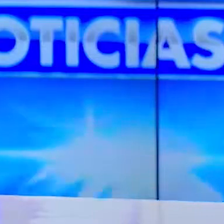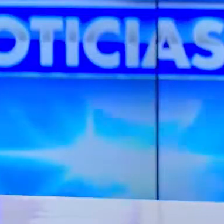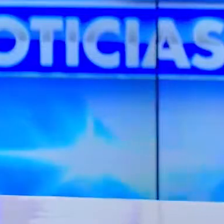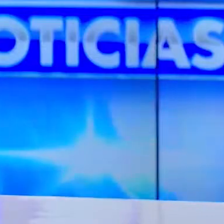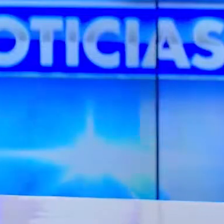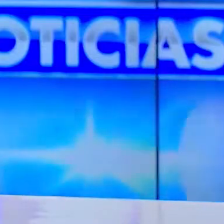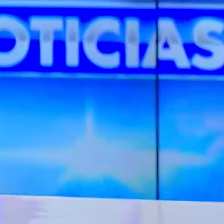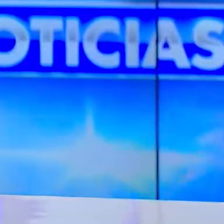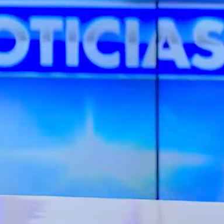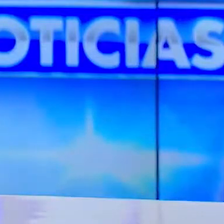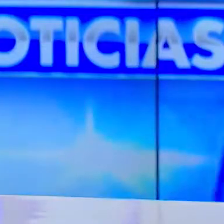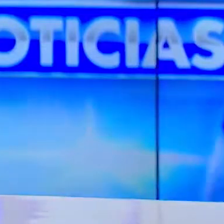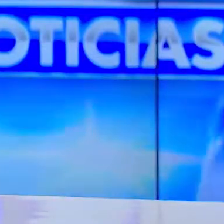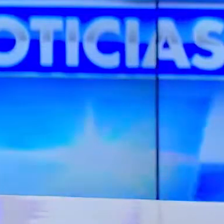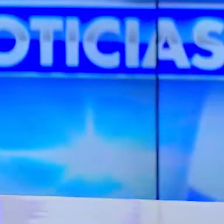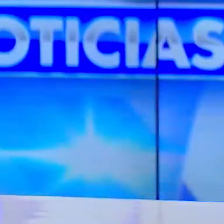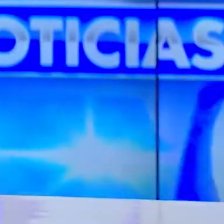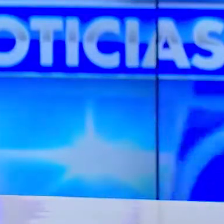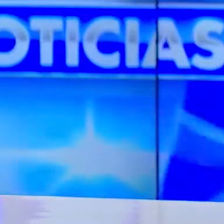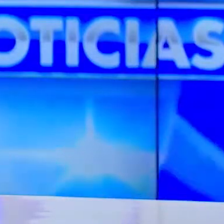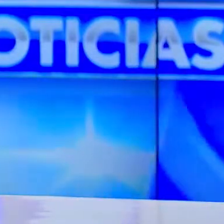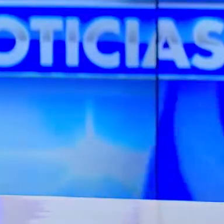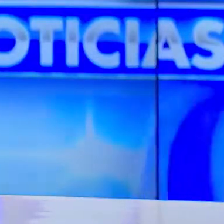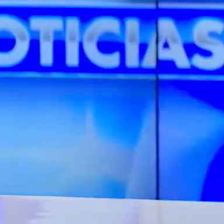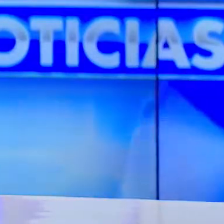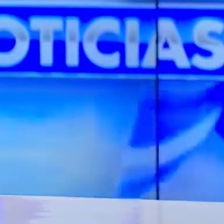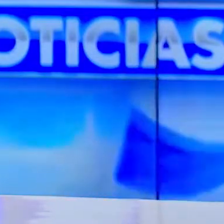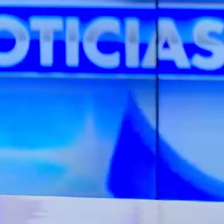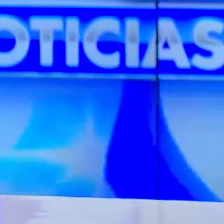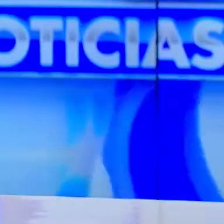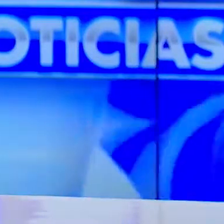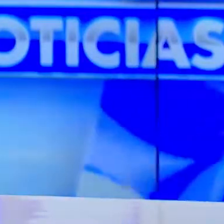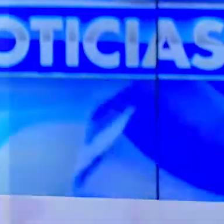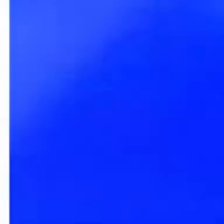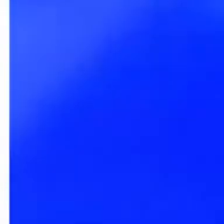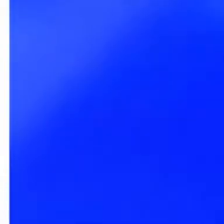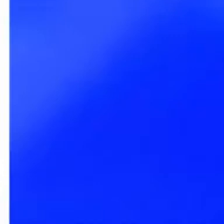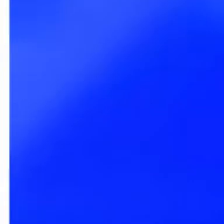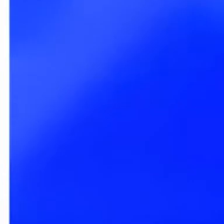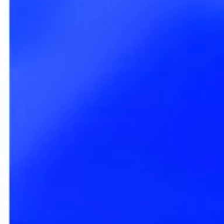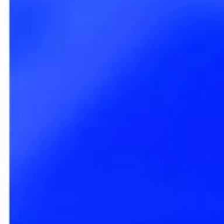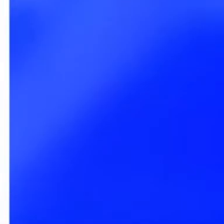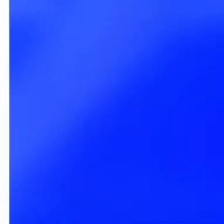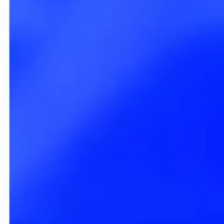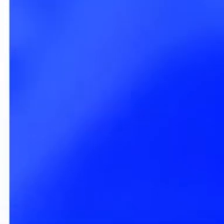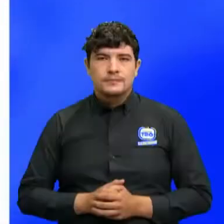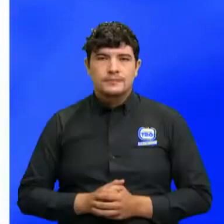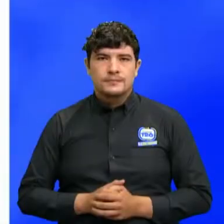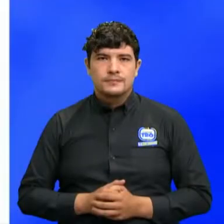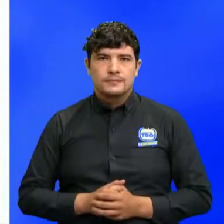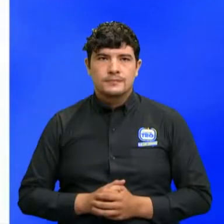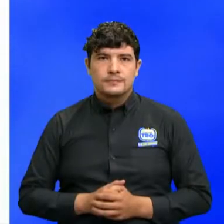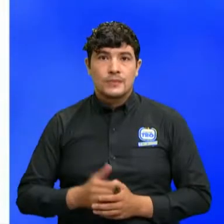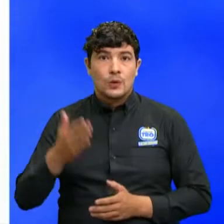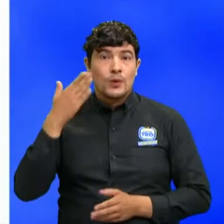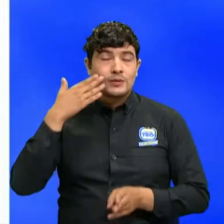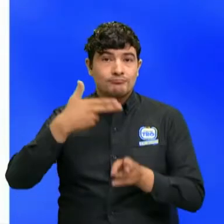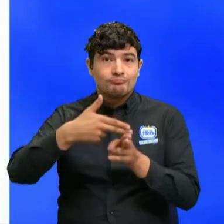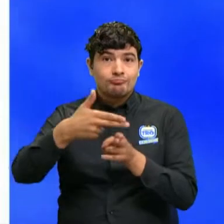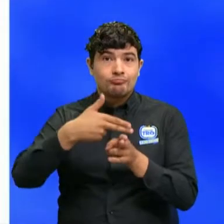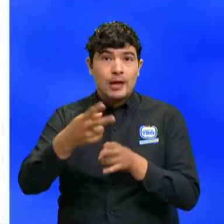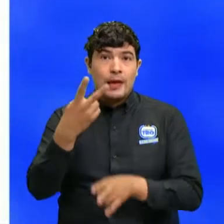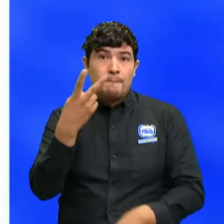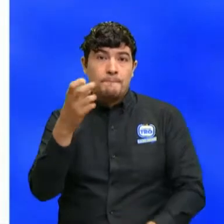Y mucha atención a los habitantes de Jirón y Simacota en Santander. Para el próximo 20 de junio están convocadas las elecciones para elegir a sus